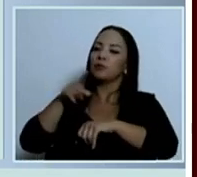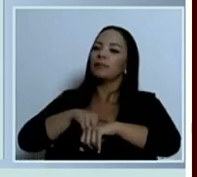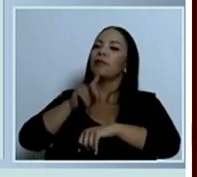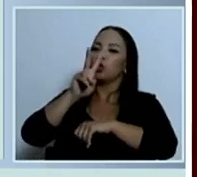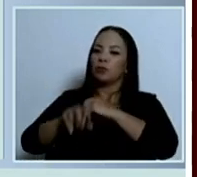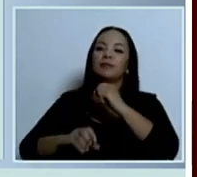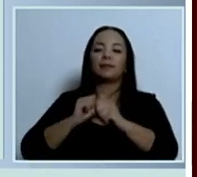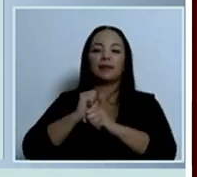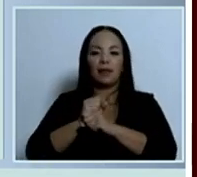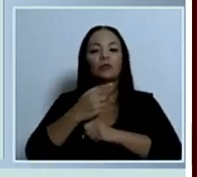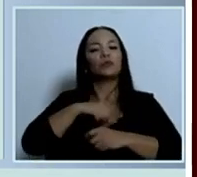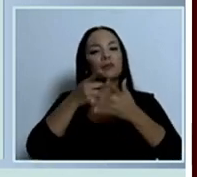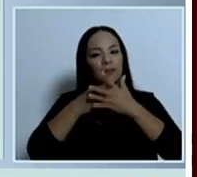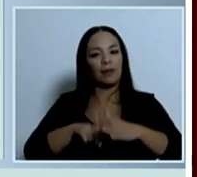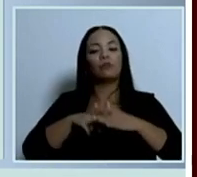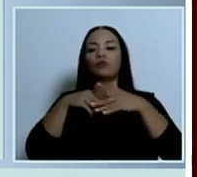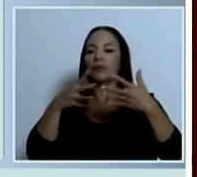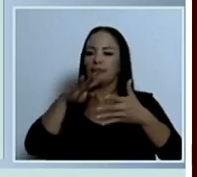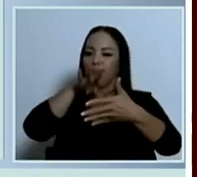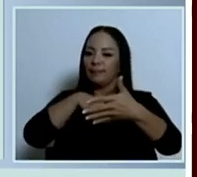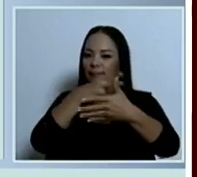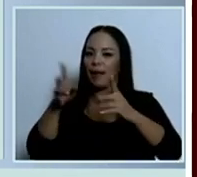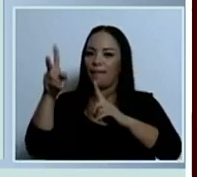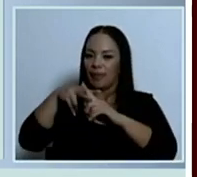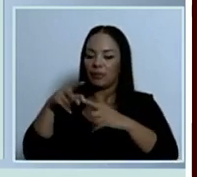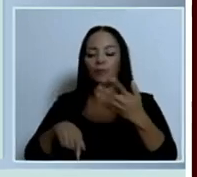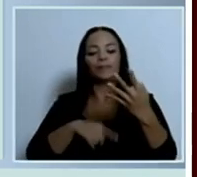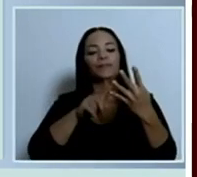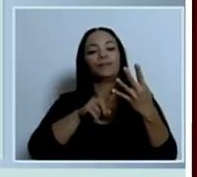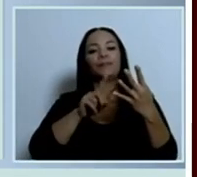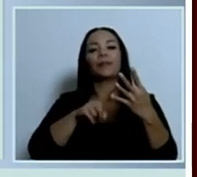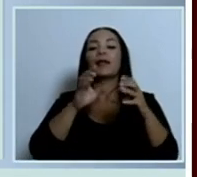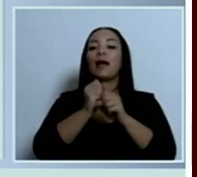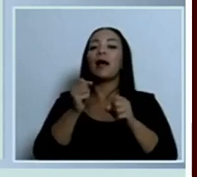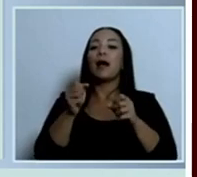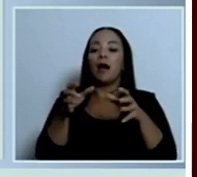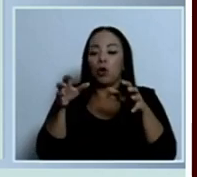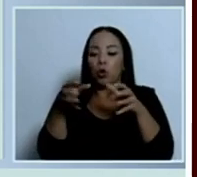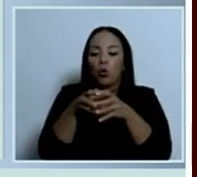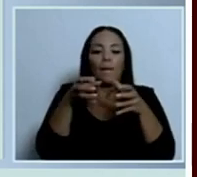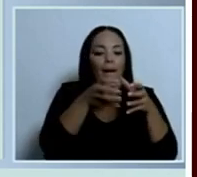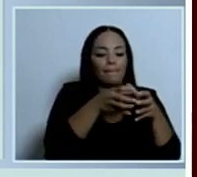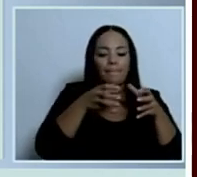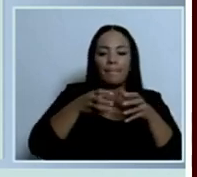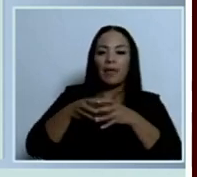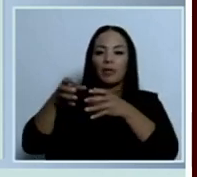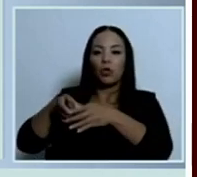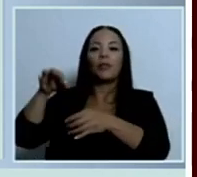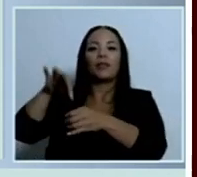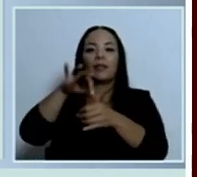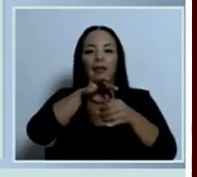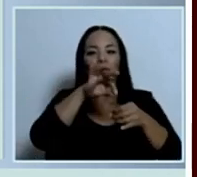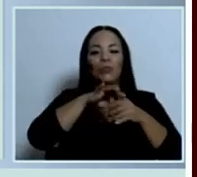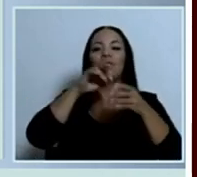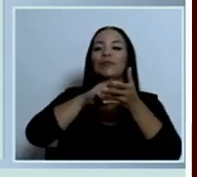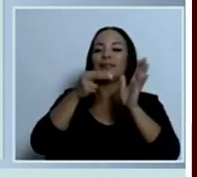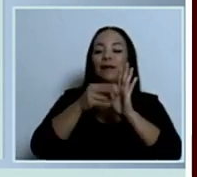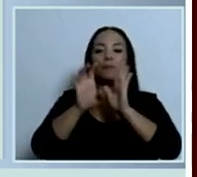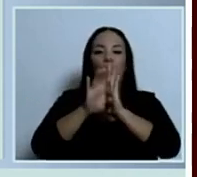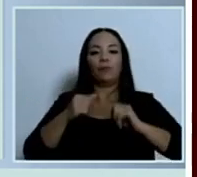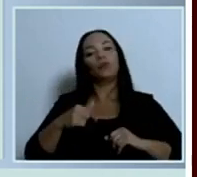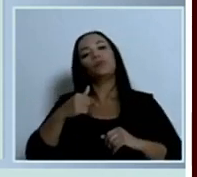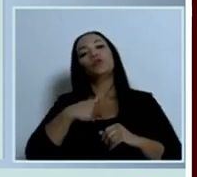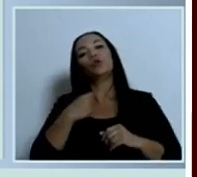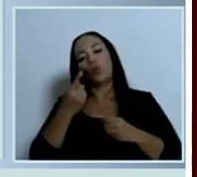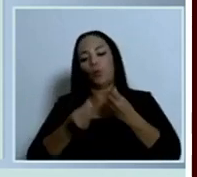ya estamos iniciando con un calendario de aplicación. Luego se hizo un agrupamiento de cultivos, presidente. ¿Qué significa? que yo tenía un producto que